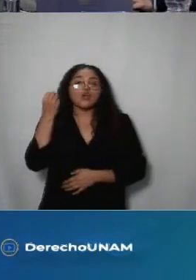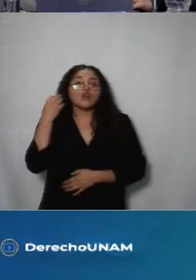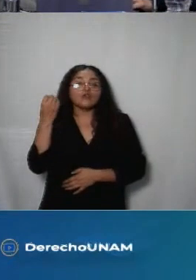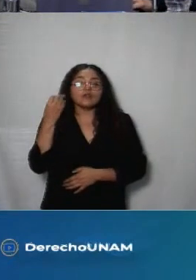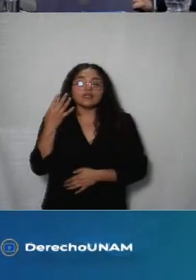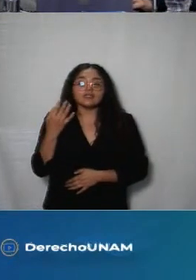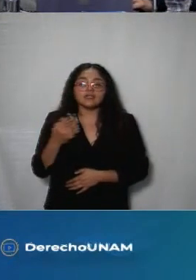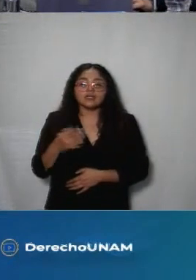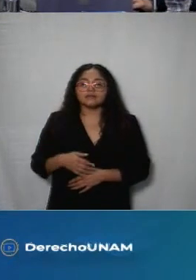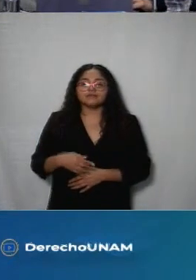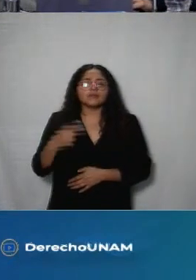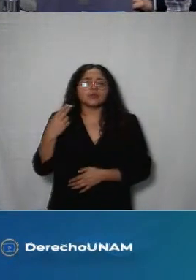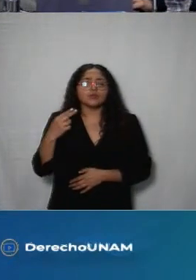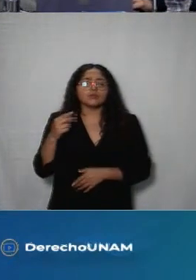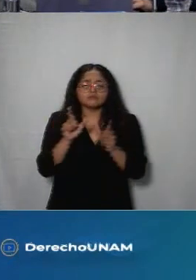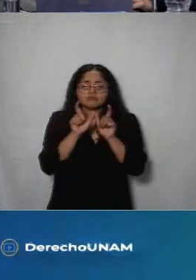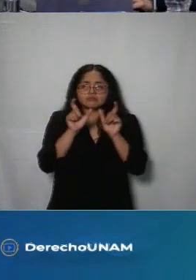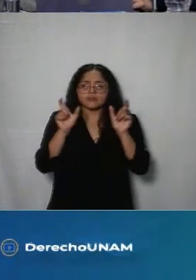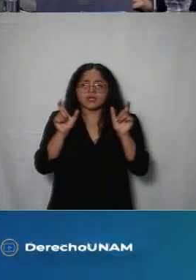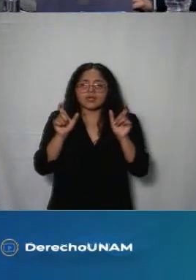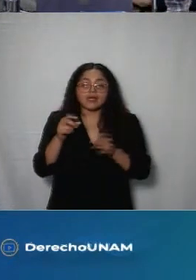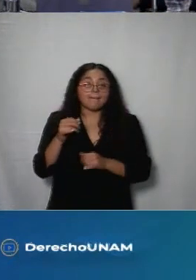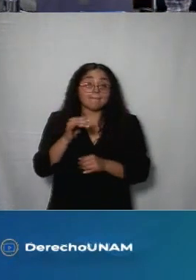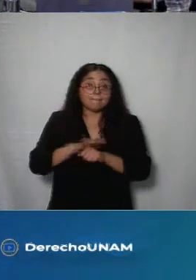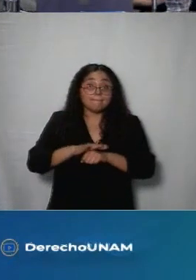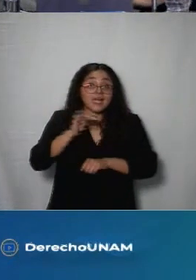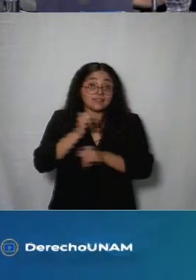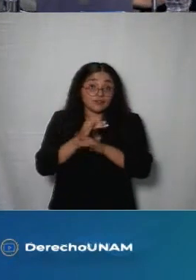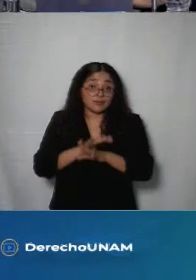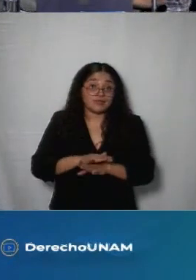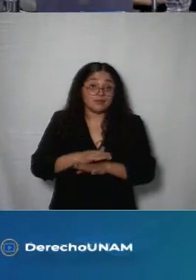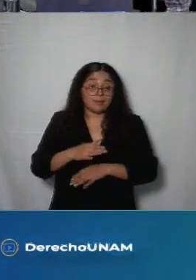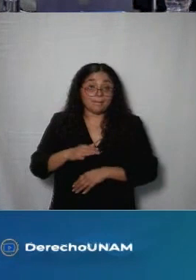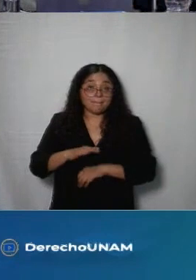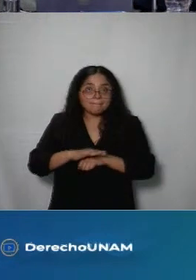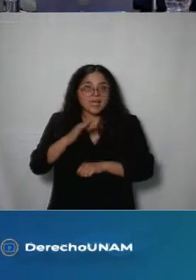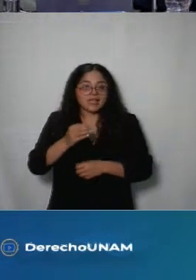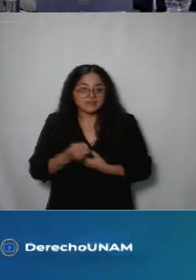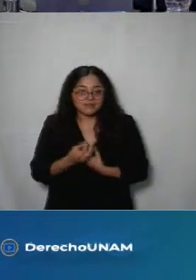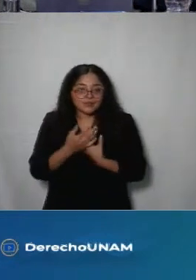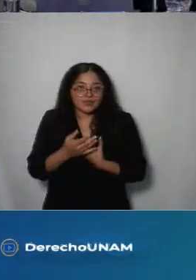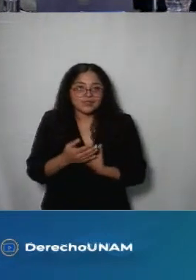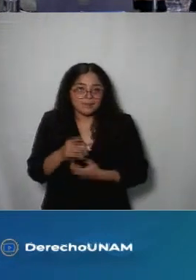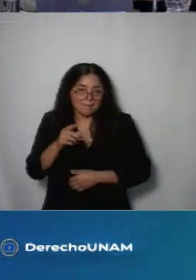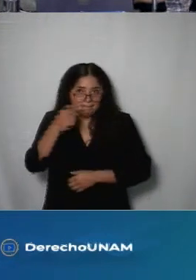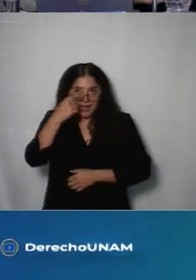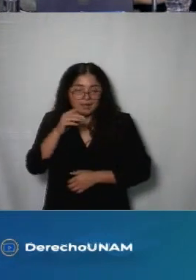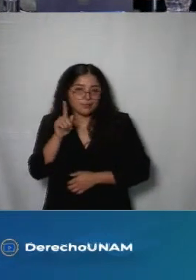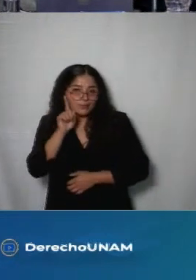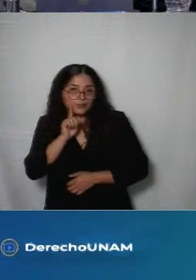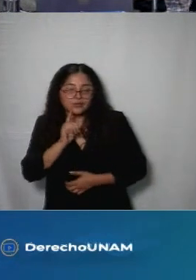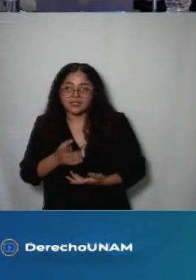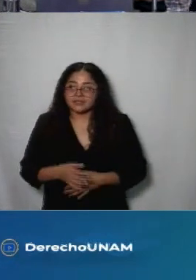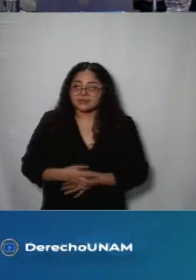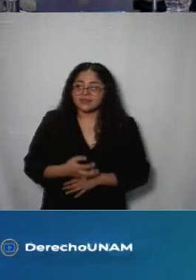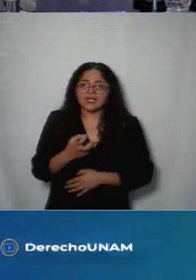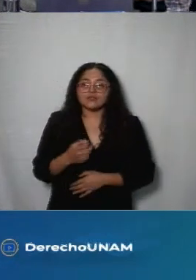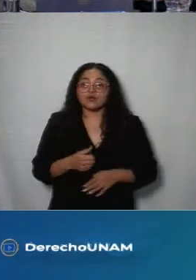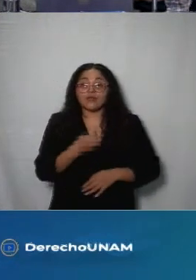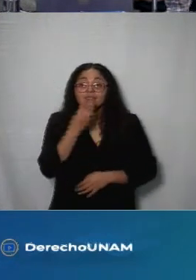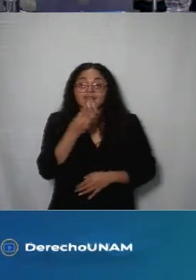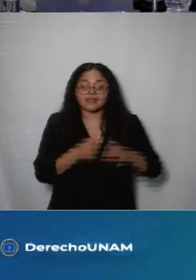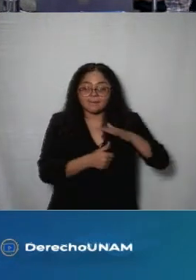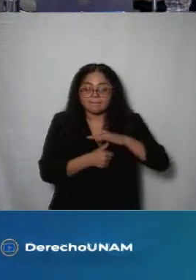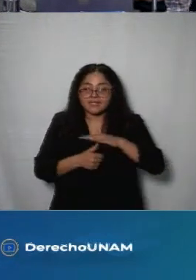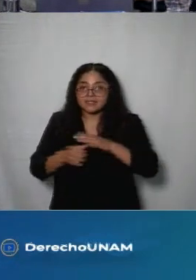que tiene por nombre con más información más voz estrategia para romper brechas de género se divide en tres mesas coordinadas por